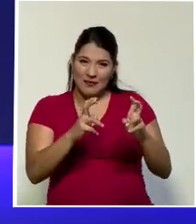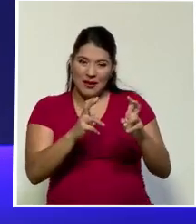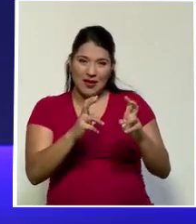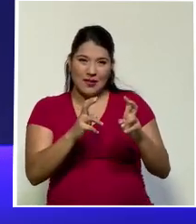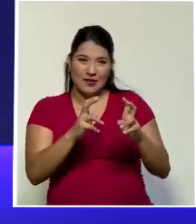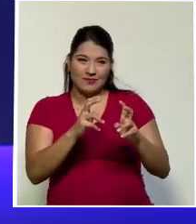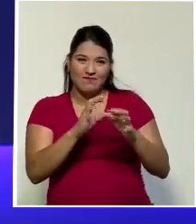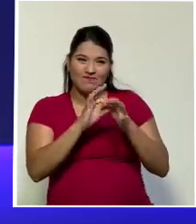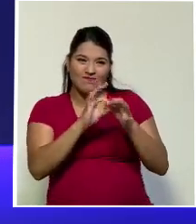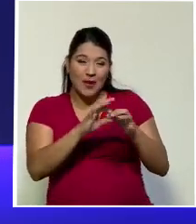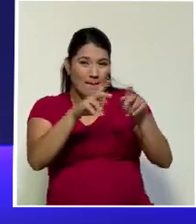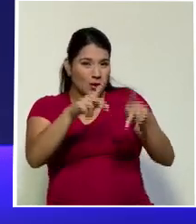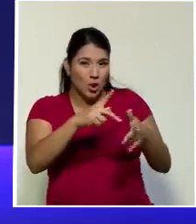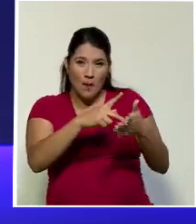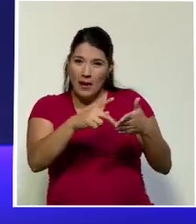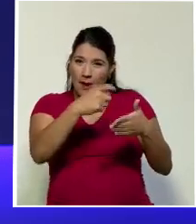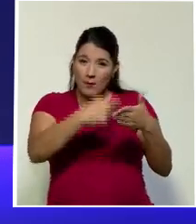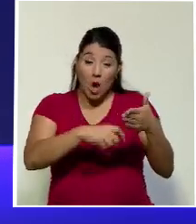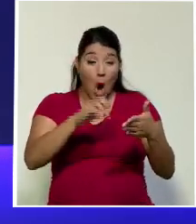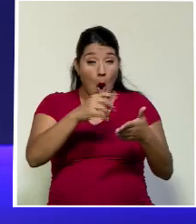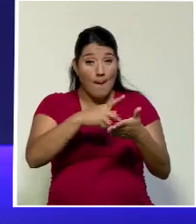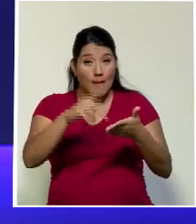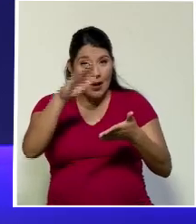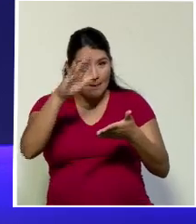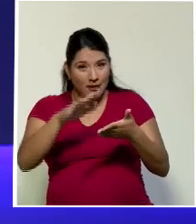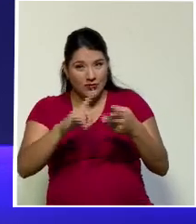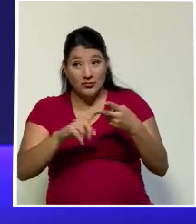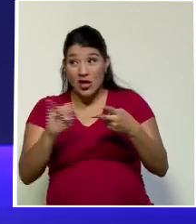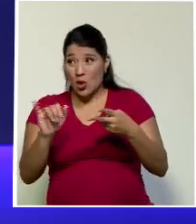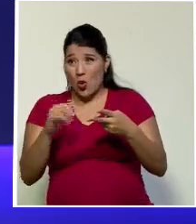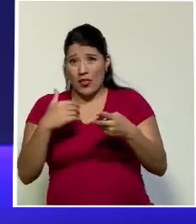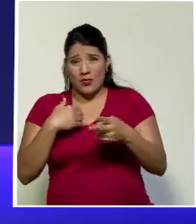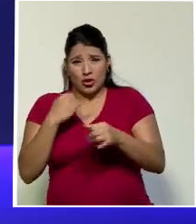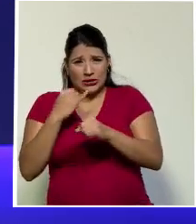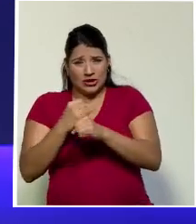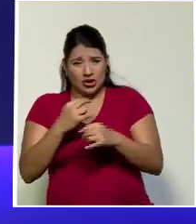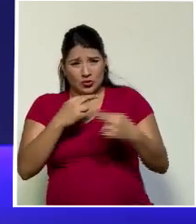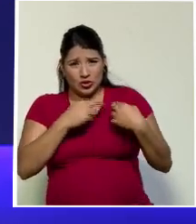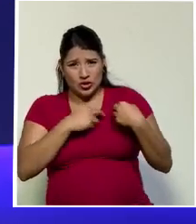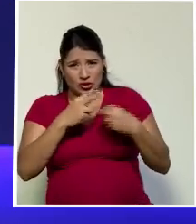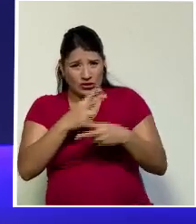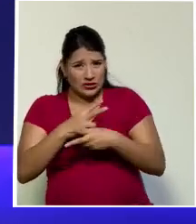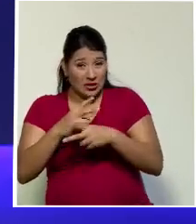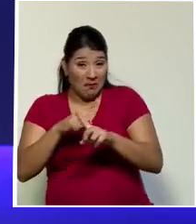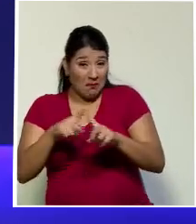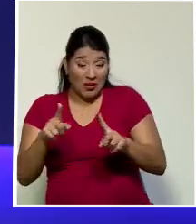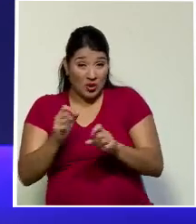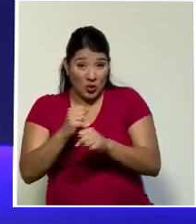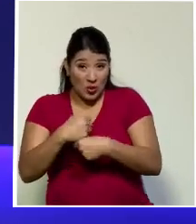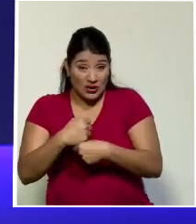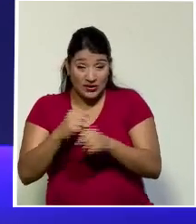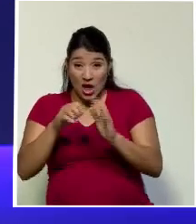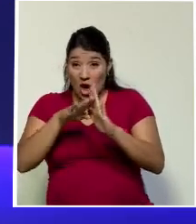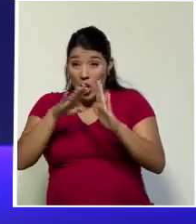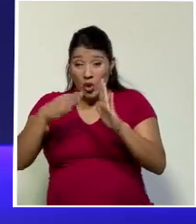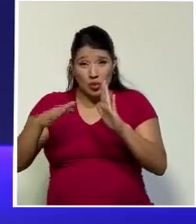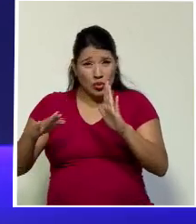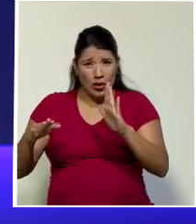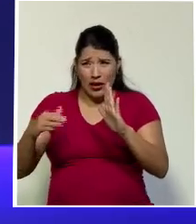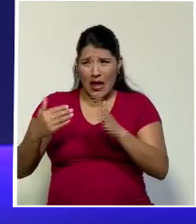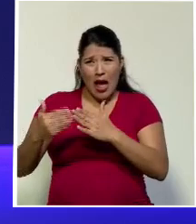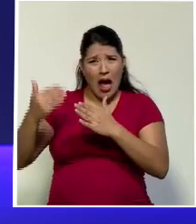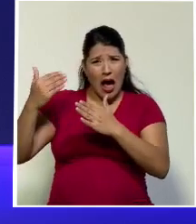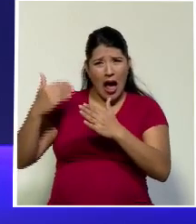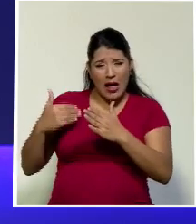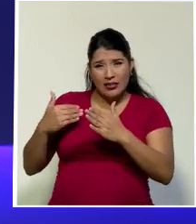Tenemos los entes fiscalizadores que tampoco lo hacen. La Contraloría General de la República hace años era un actor